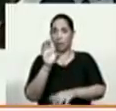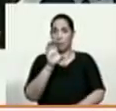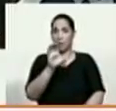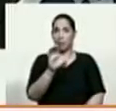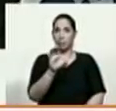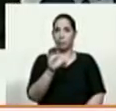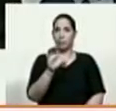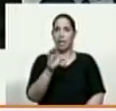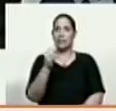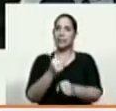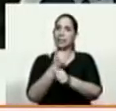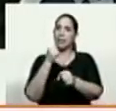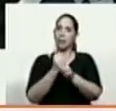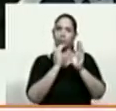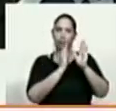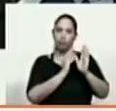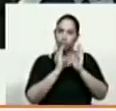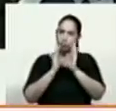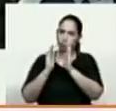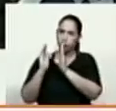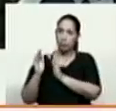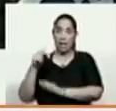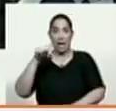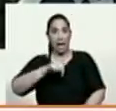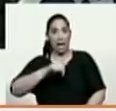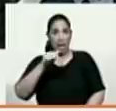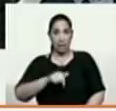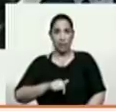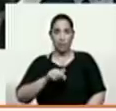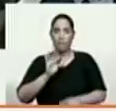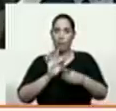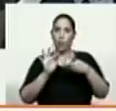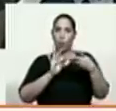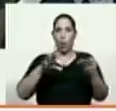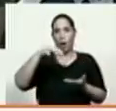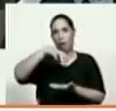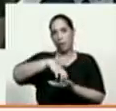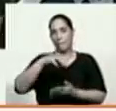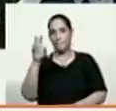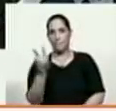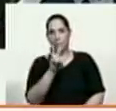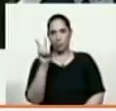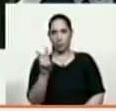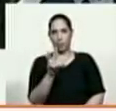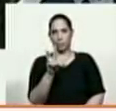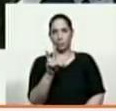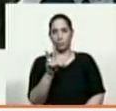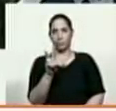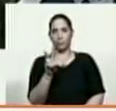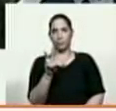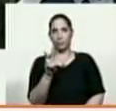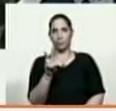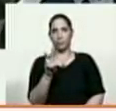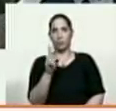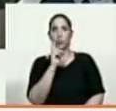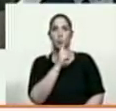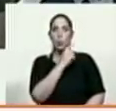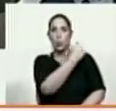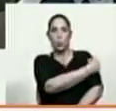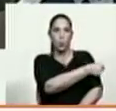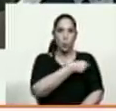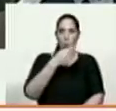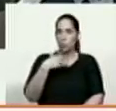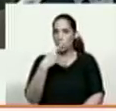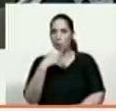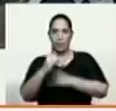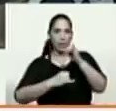con organizaciones y agencias que aquí funcionan con el Estado venezolano llámese Cruz Roja Internacional u